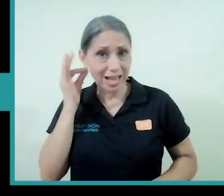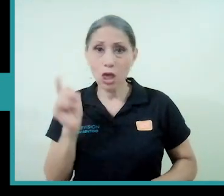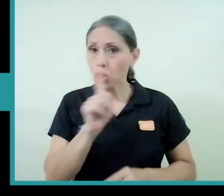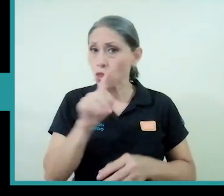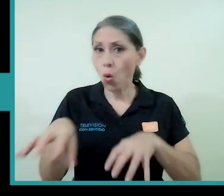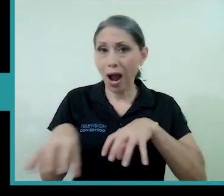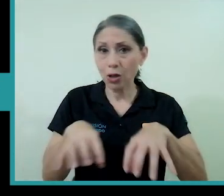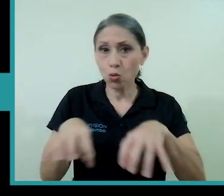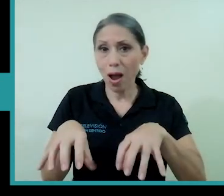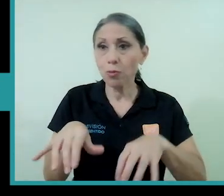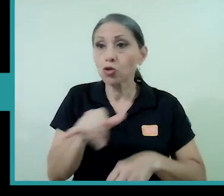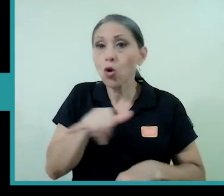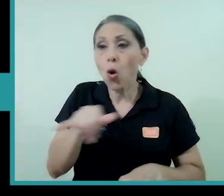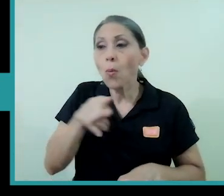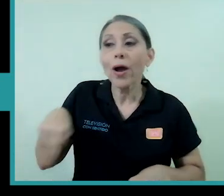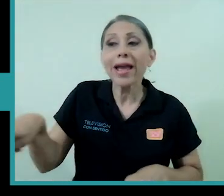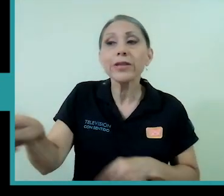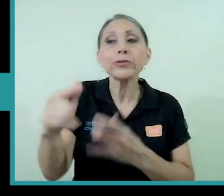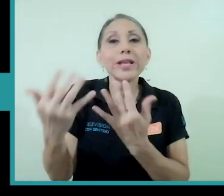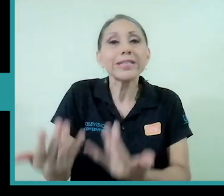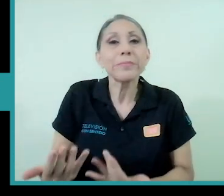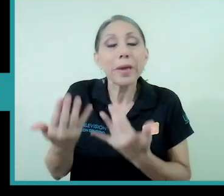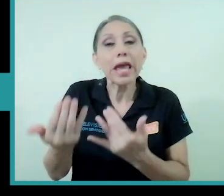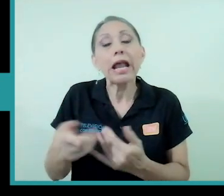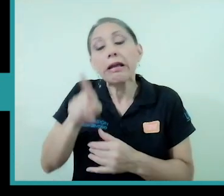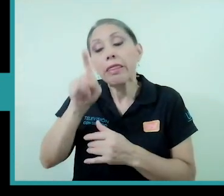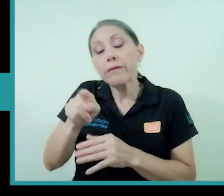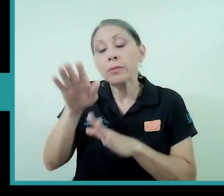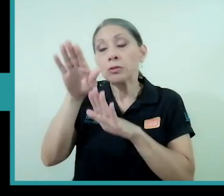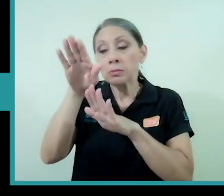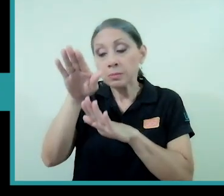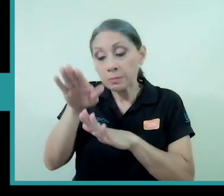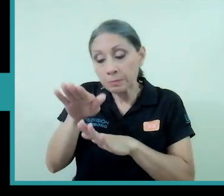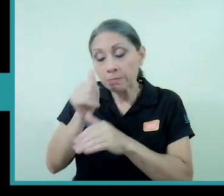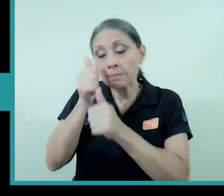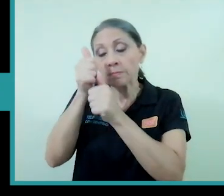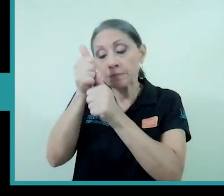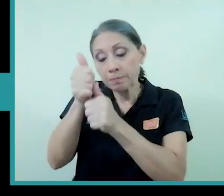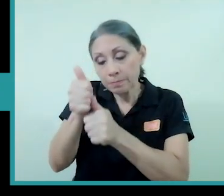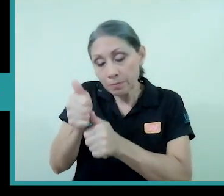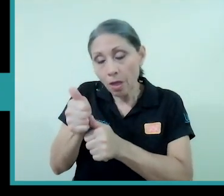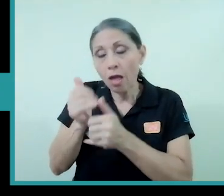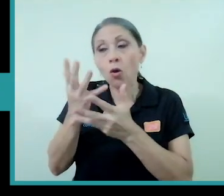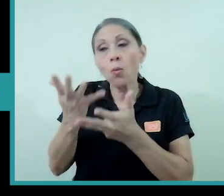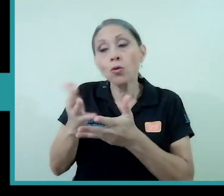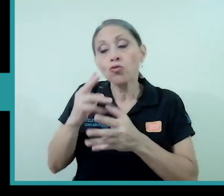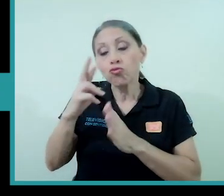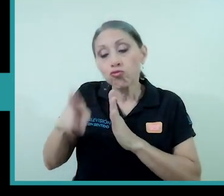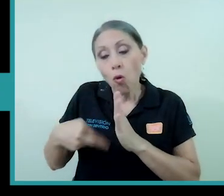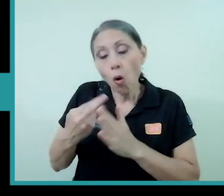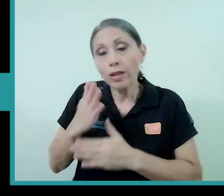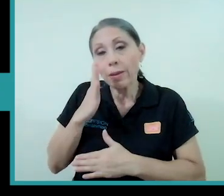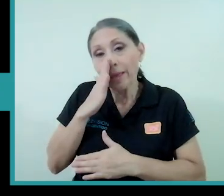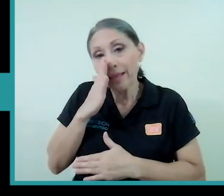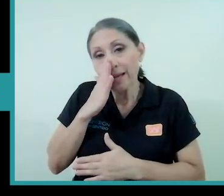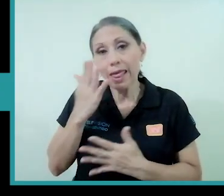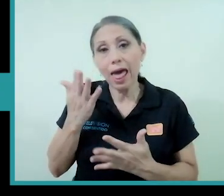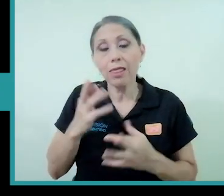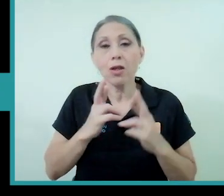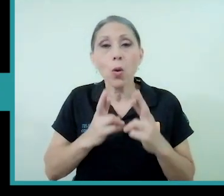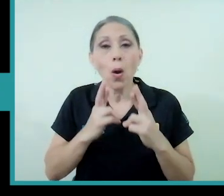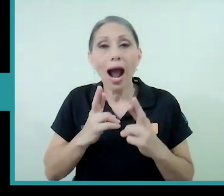espera que actuemos ¿verdad? dentro de la obediencia dentro de la sumisión dentro de un rol de maternidad y ojalá una